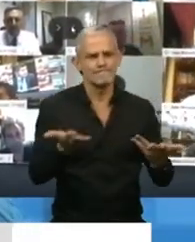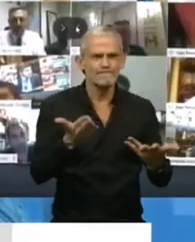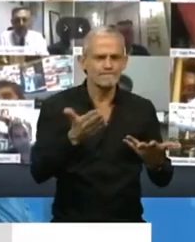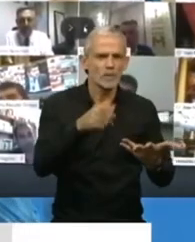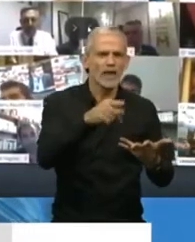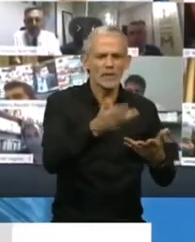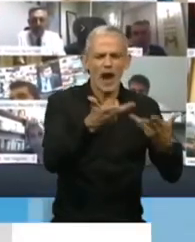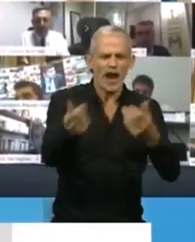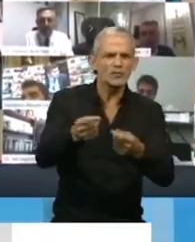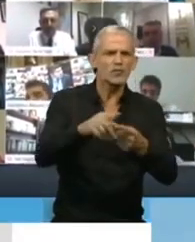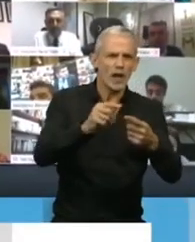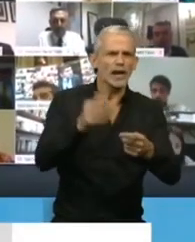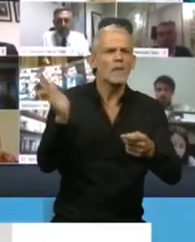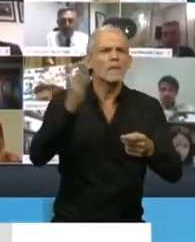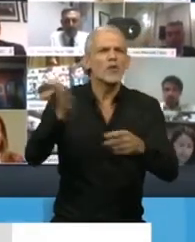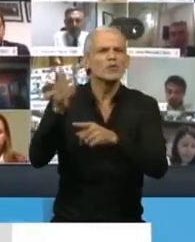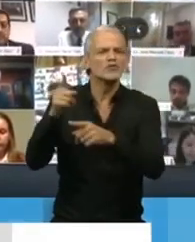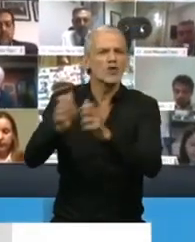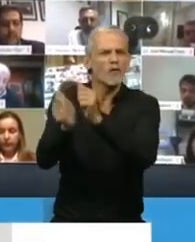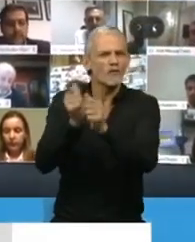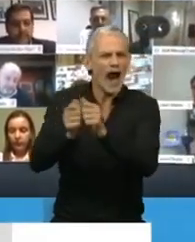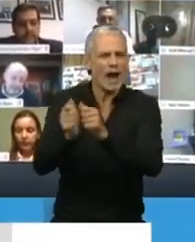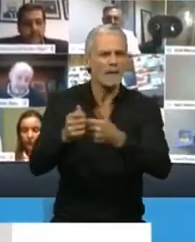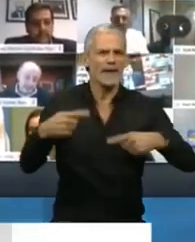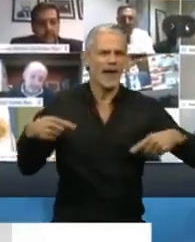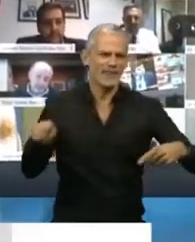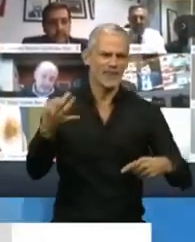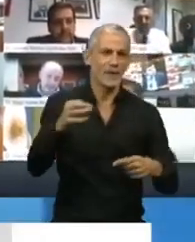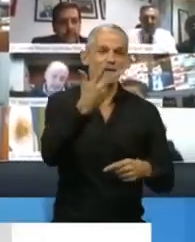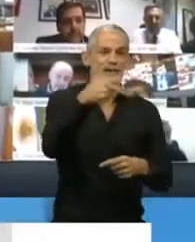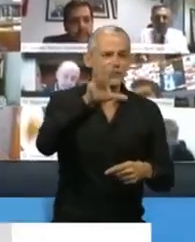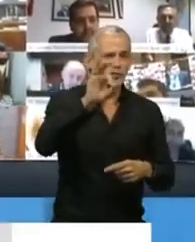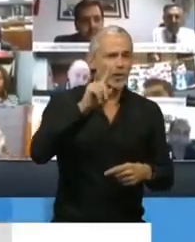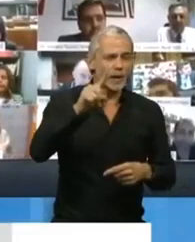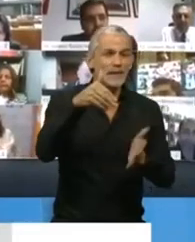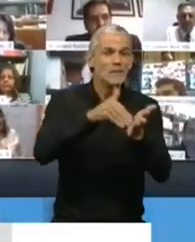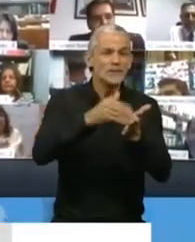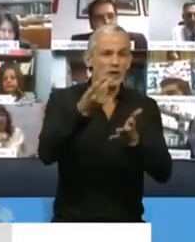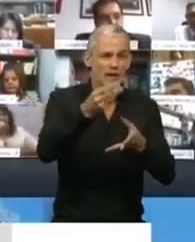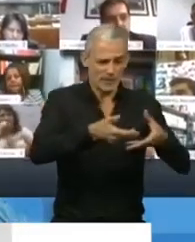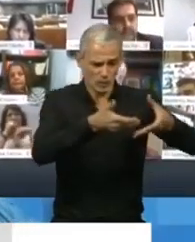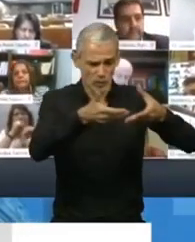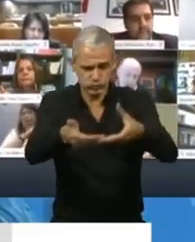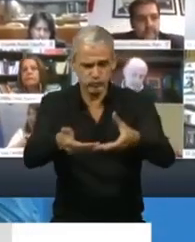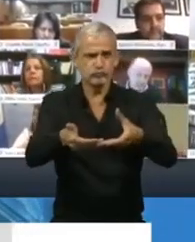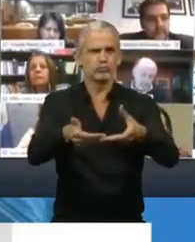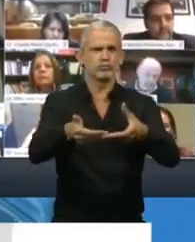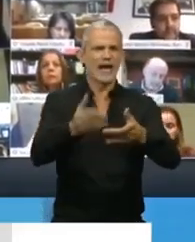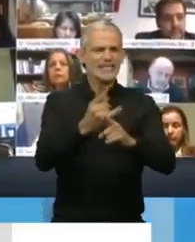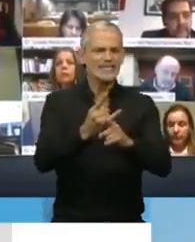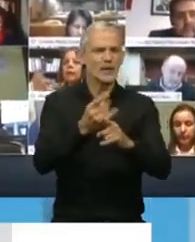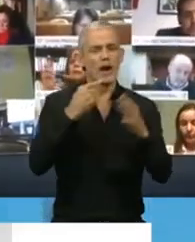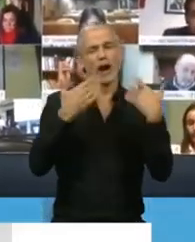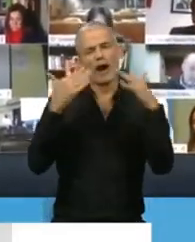tirarle la mano al sistema productivo. Se ha puesto a disposición 350 mil millones de pesos. Y la verdad, siempre poniendo